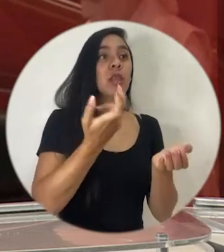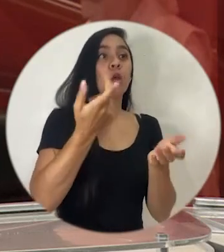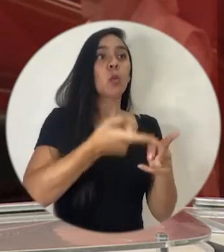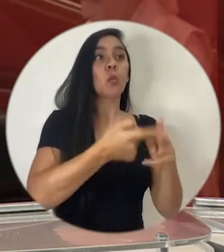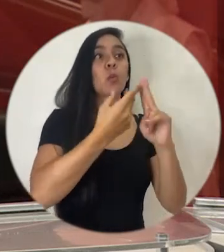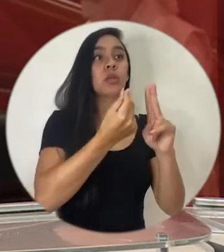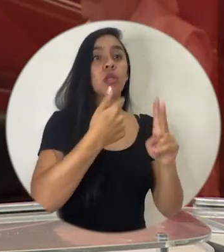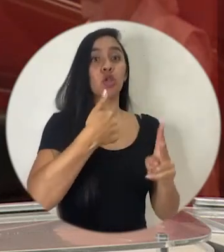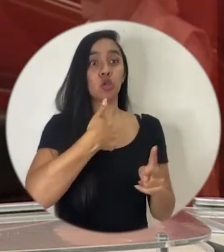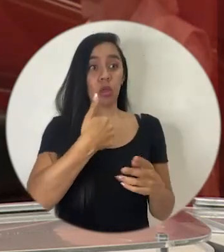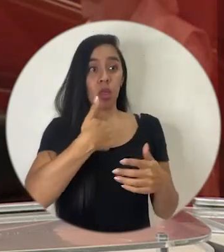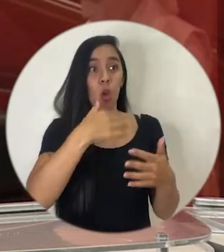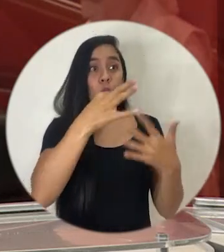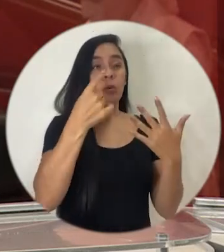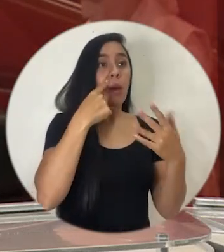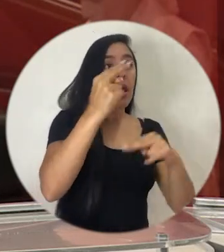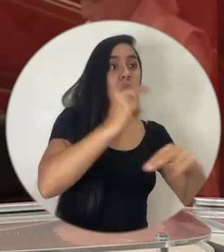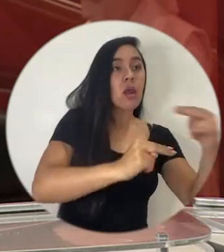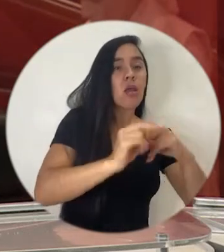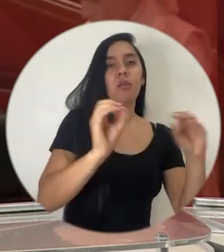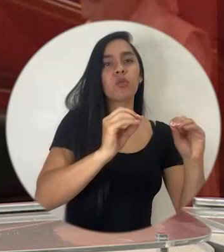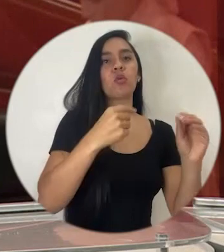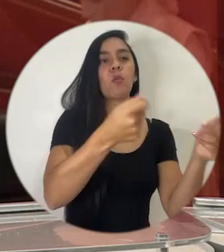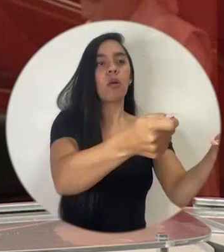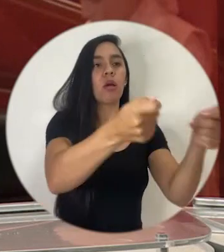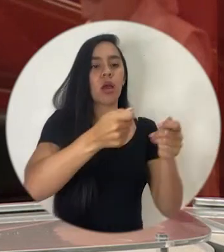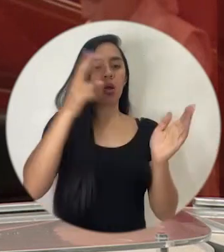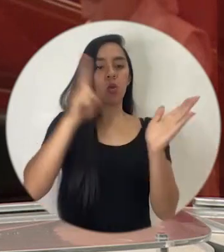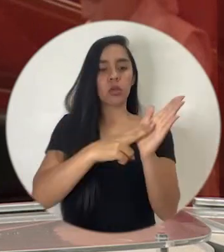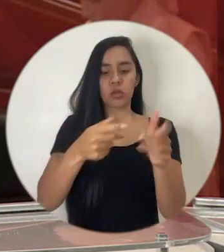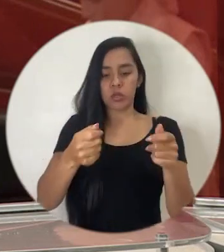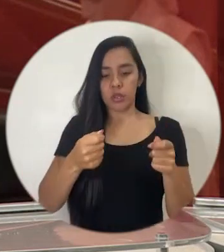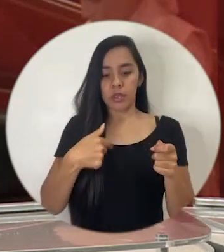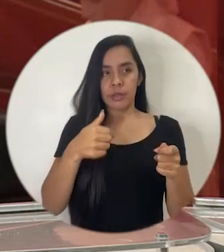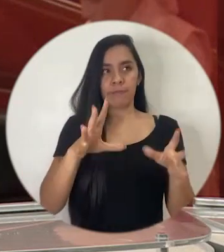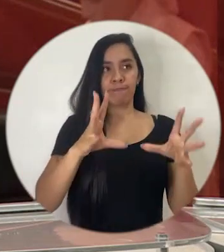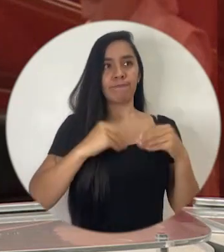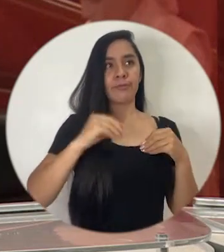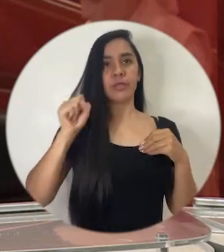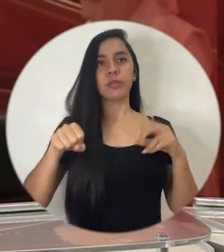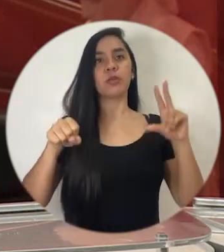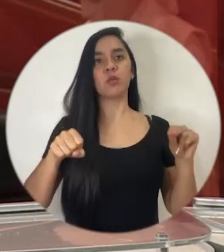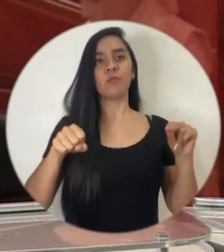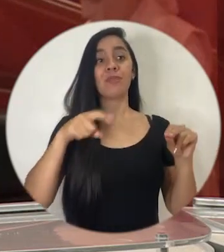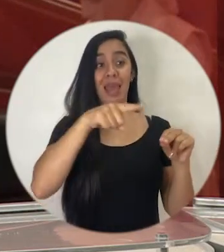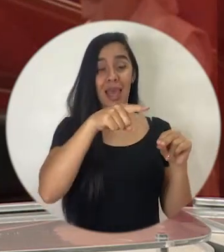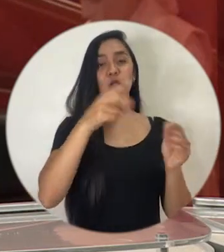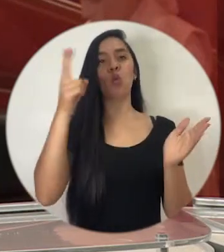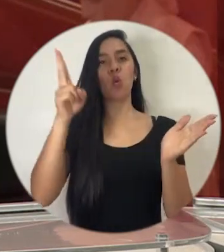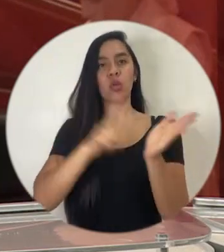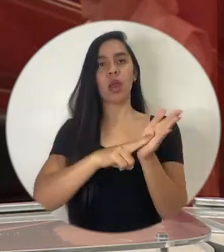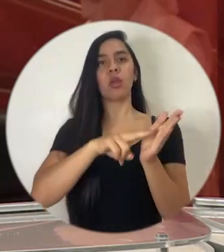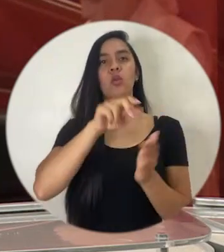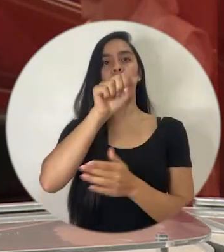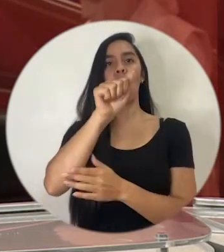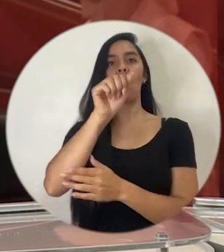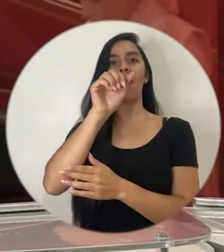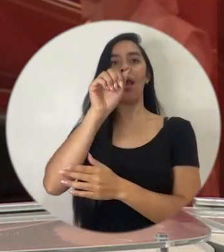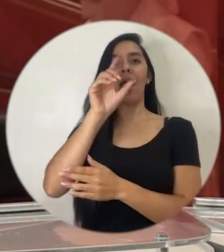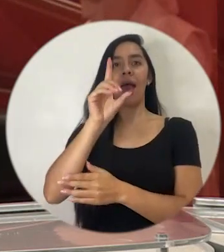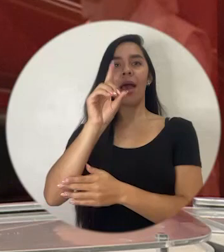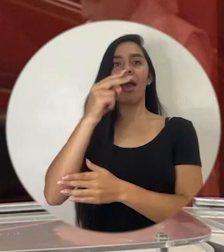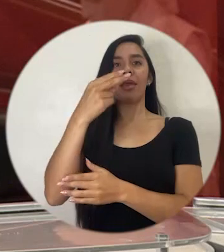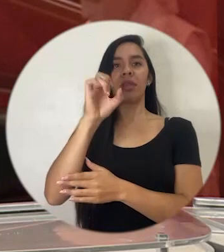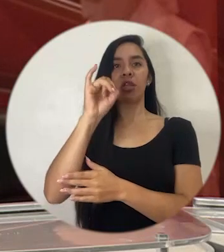crédito no tiene opción de decir nada, lo firma o lo firma. Y entonces esos contratos que se llaman de adhesión que sean